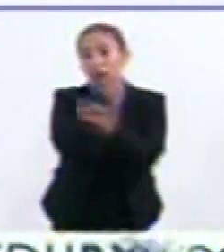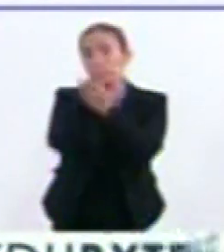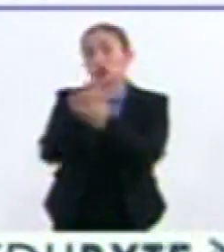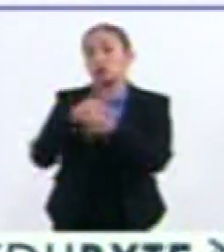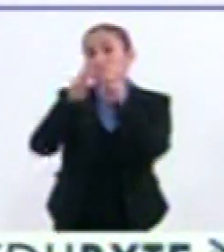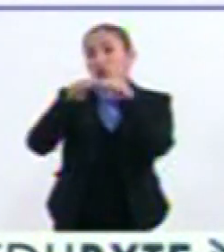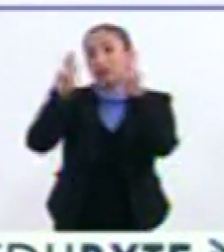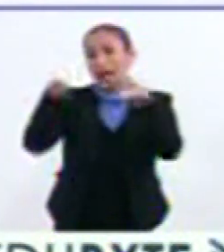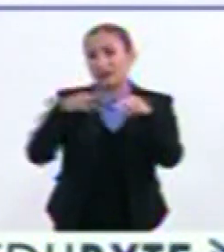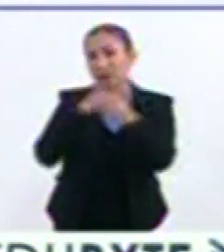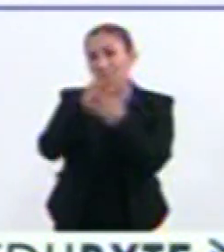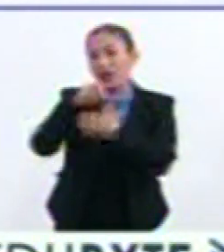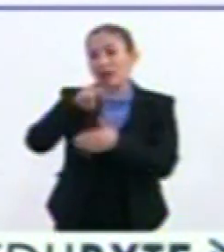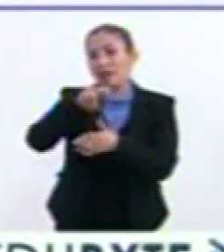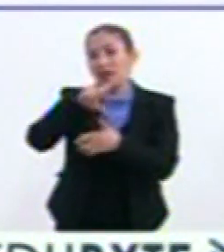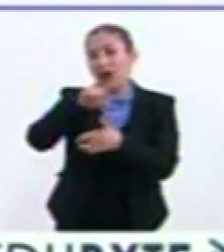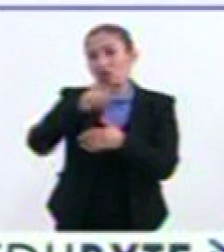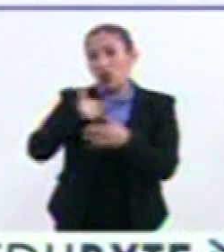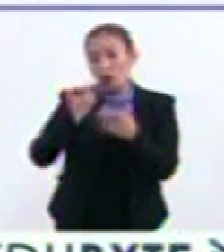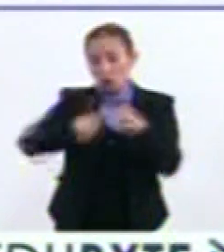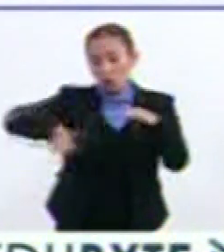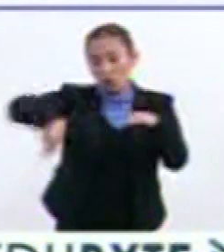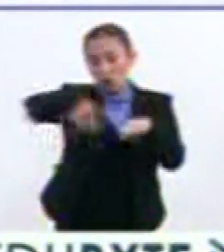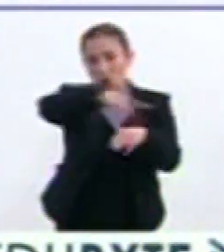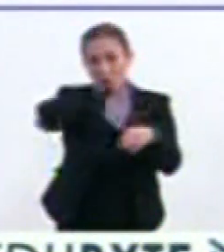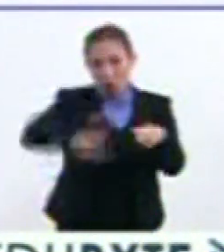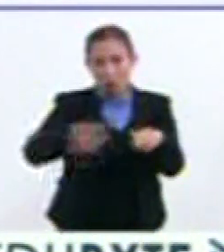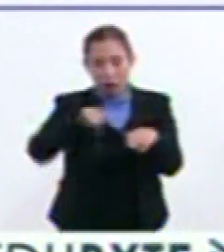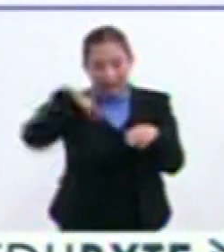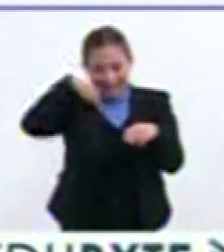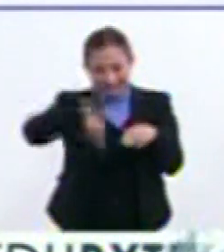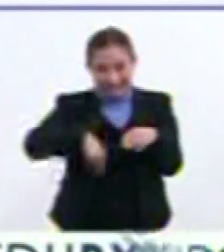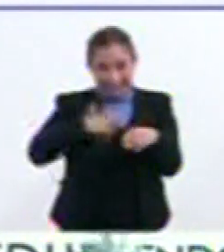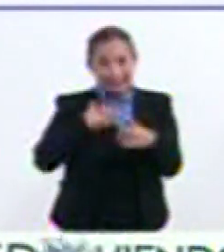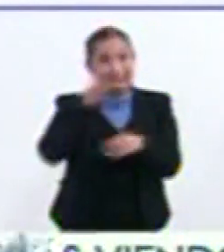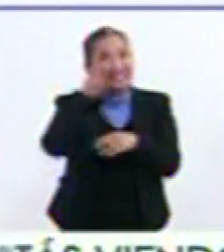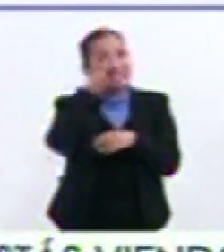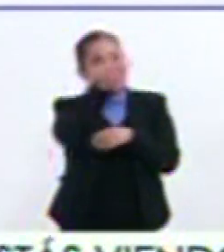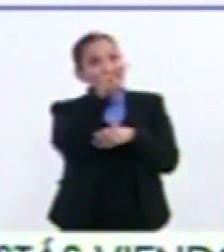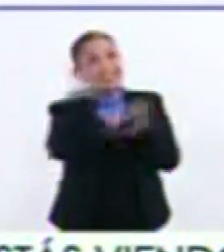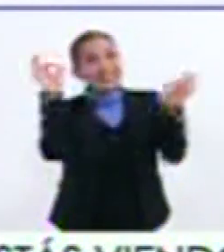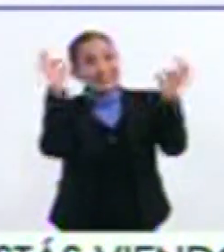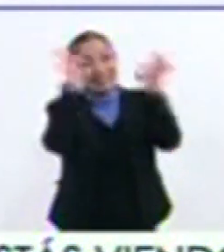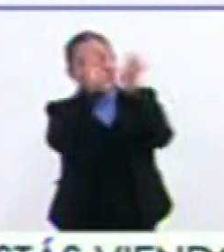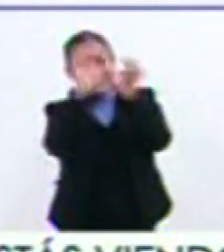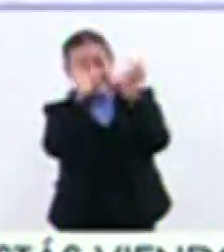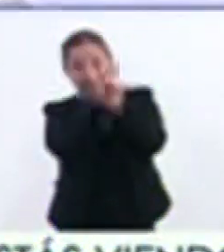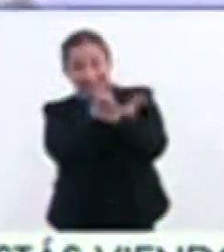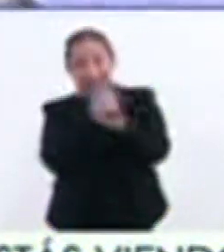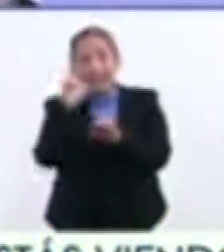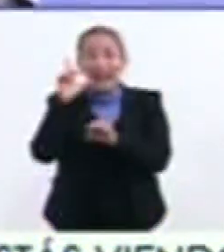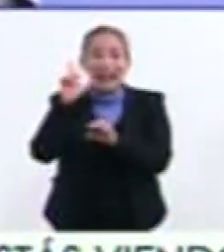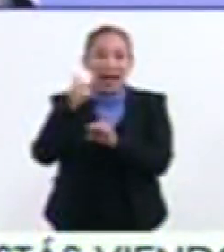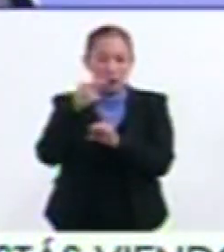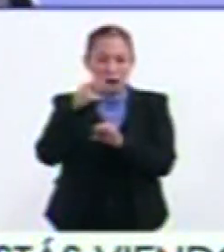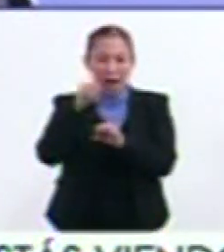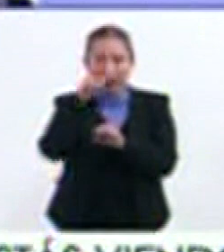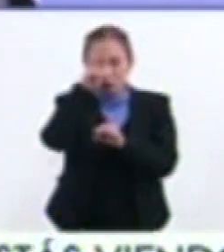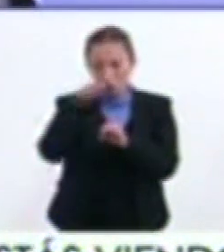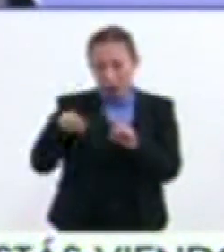Toluca Porque nos pusimos Dentro del cráter En la laguna de la luna Justamente vimos El eclipse de luna En la laguna de la luna